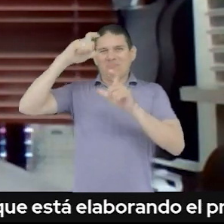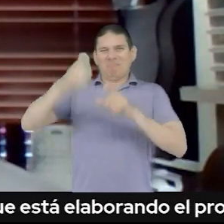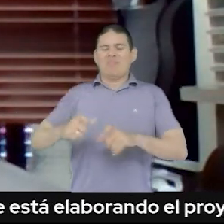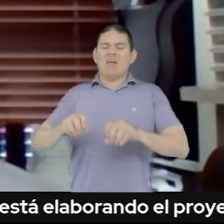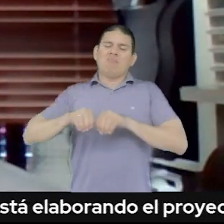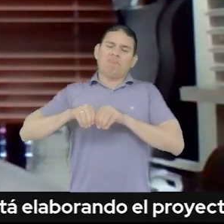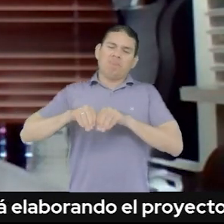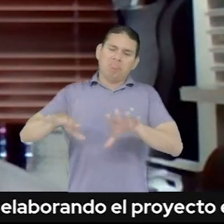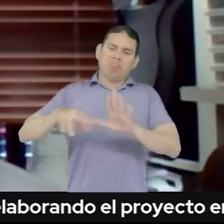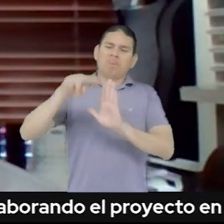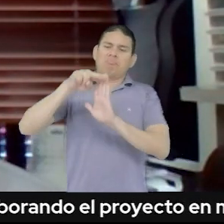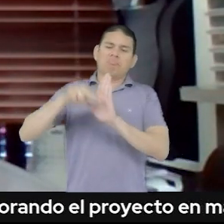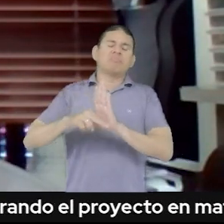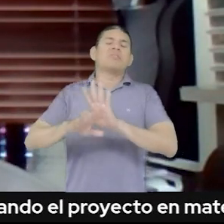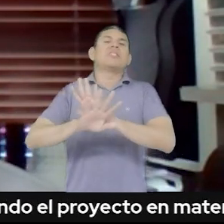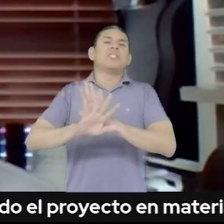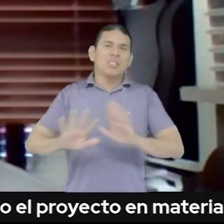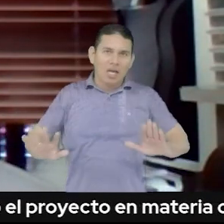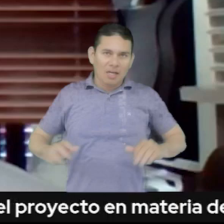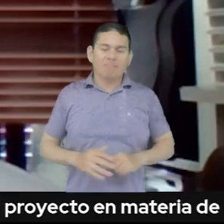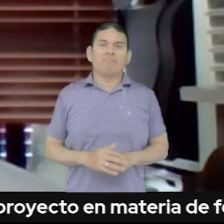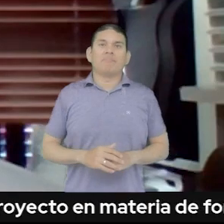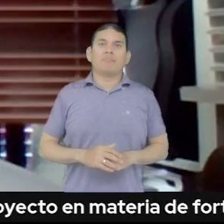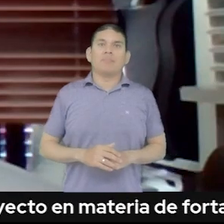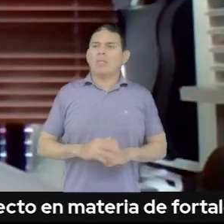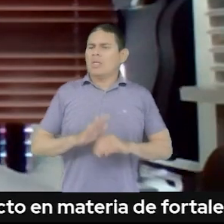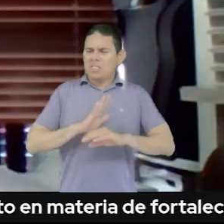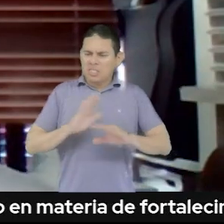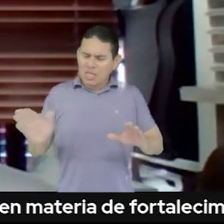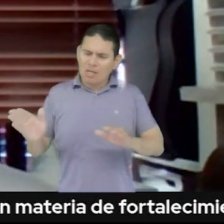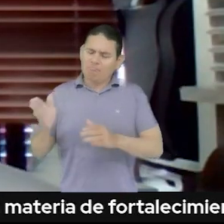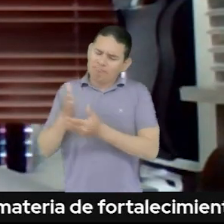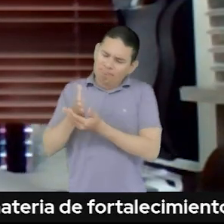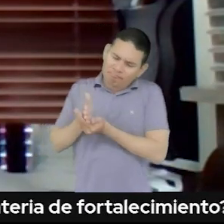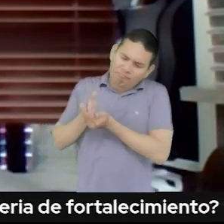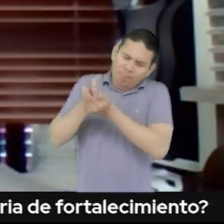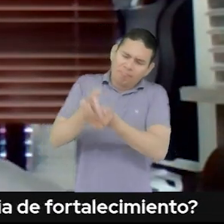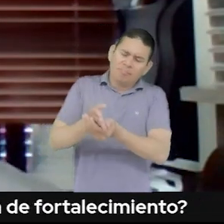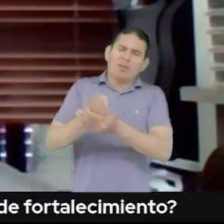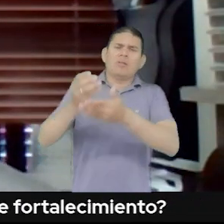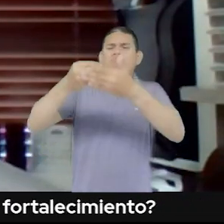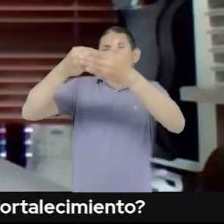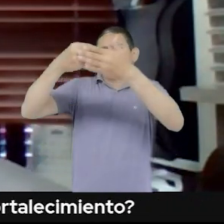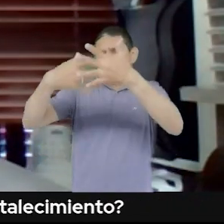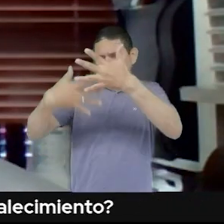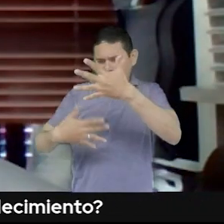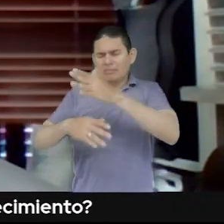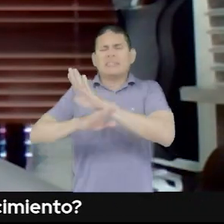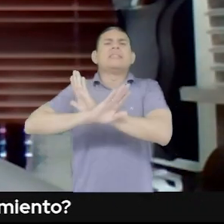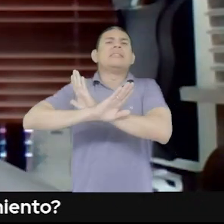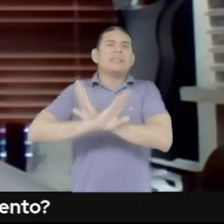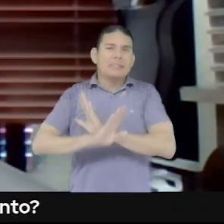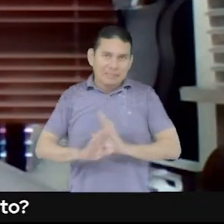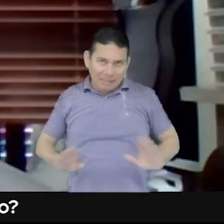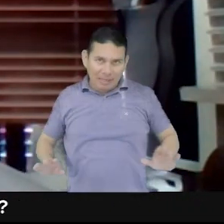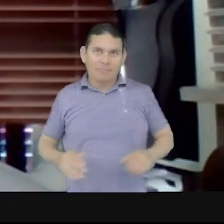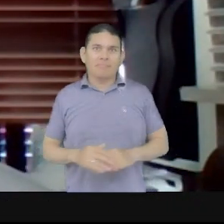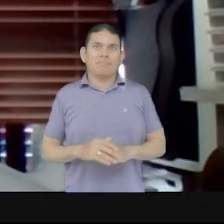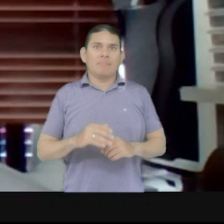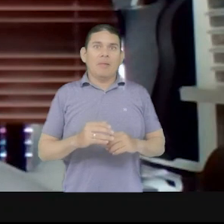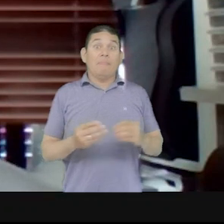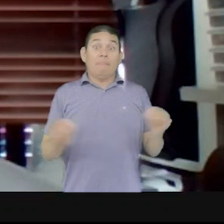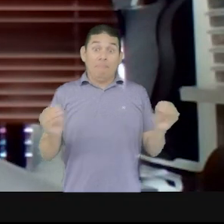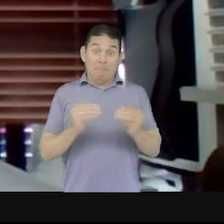organiza en términos del tema de discapacidad en este caso. Ya existe una metodología con nueve pasos que era lo que habíamos